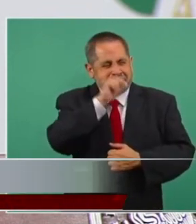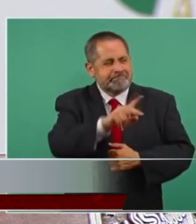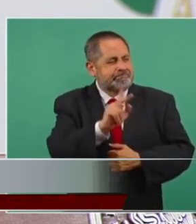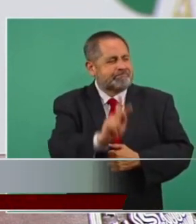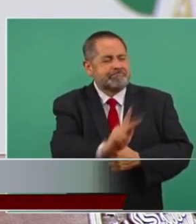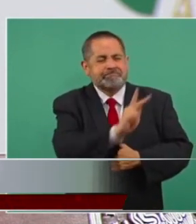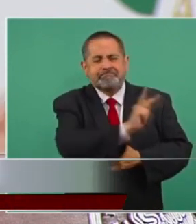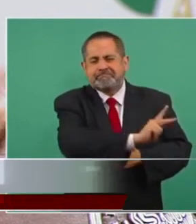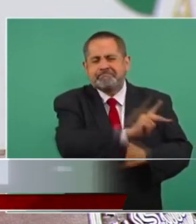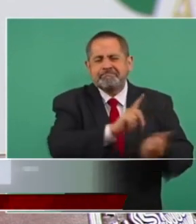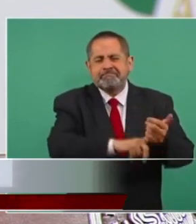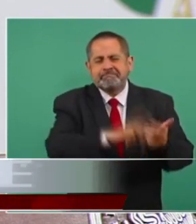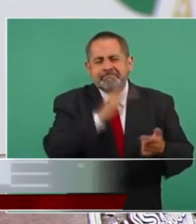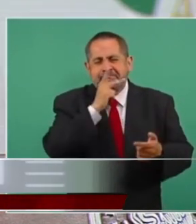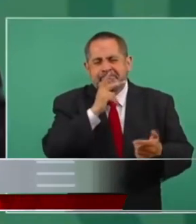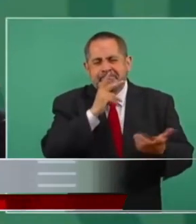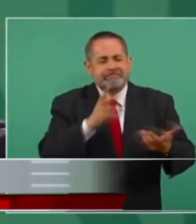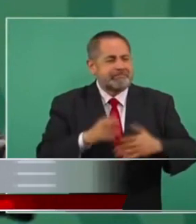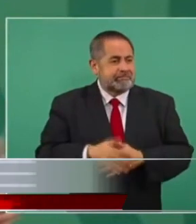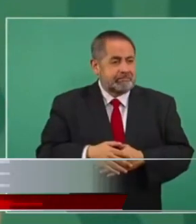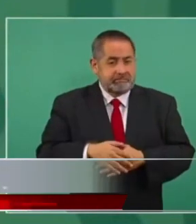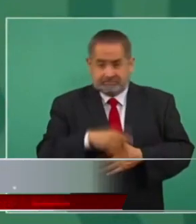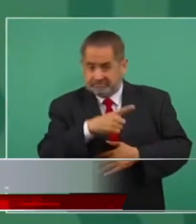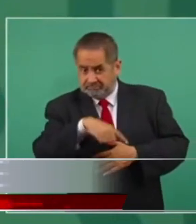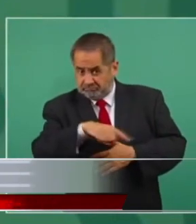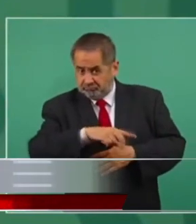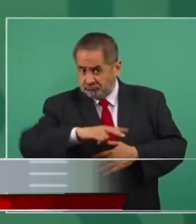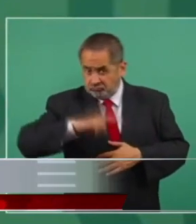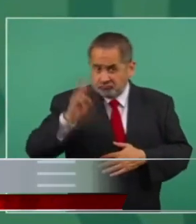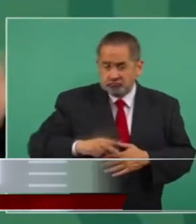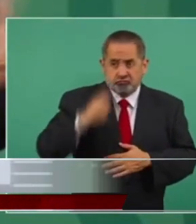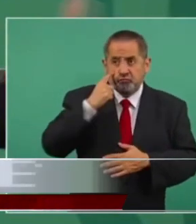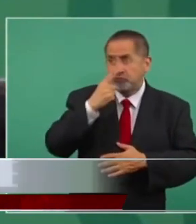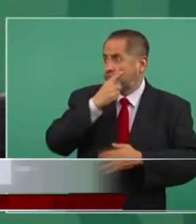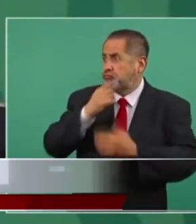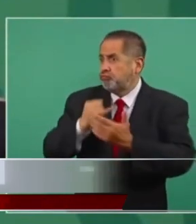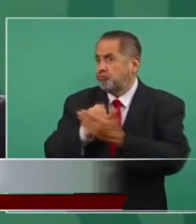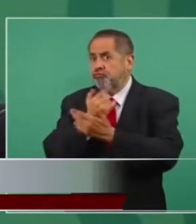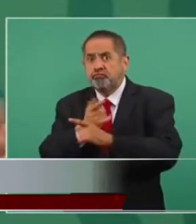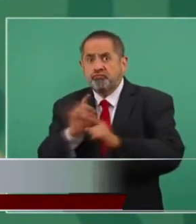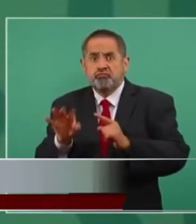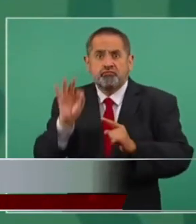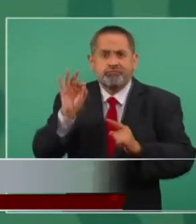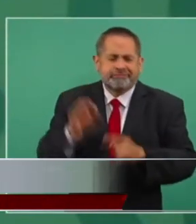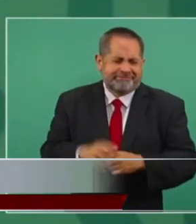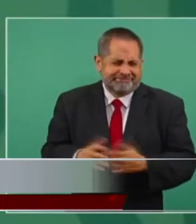entonces ¿qué tan demócratas son? ¿cómo quieren pues